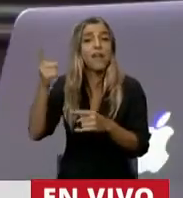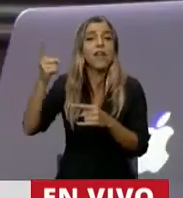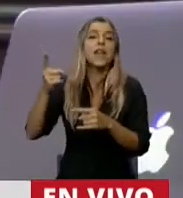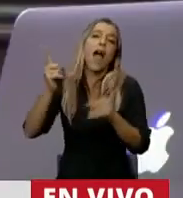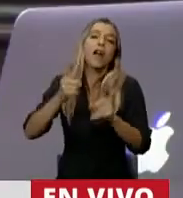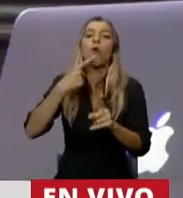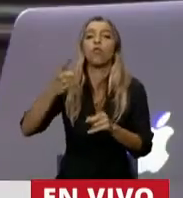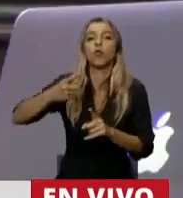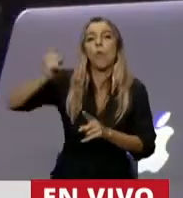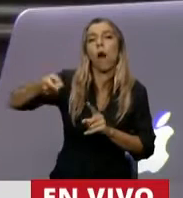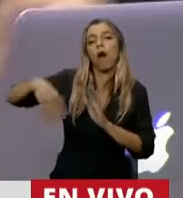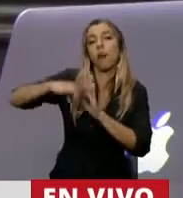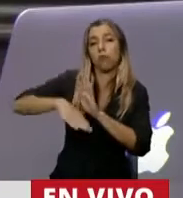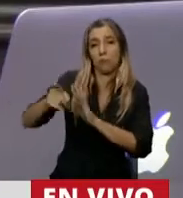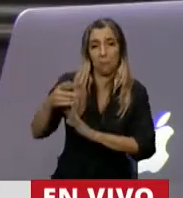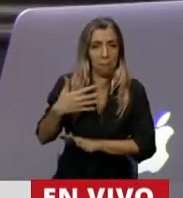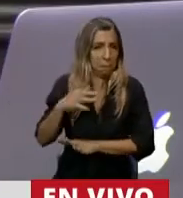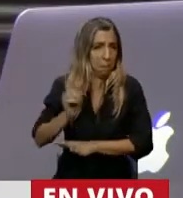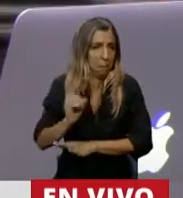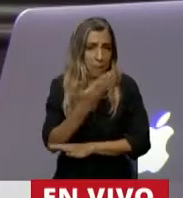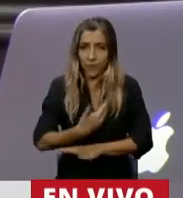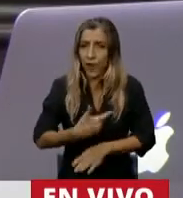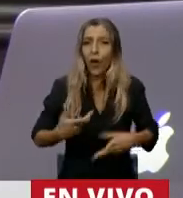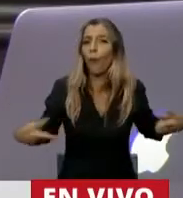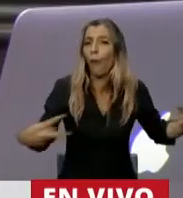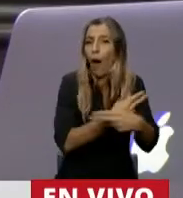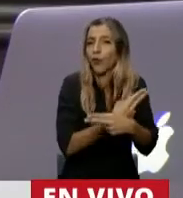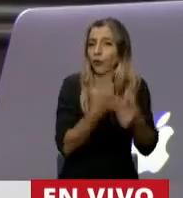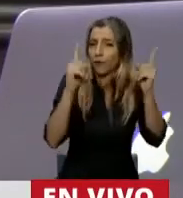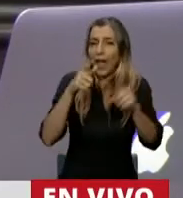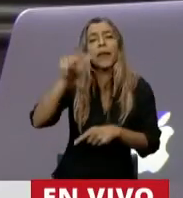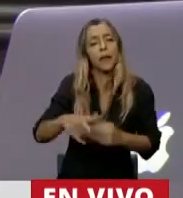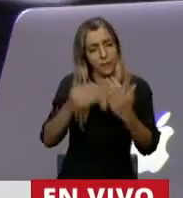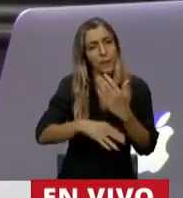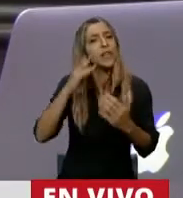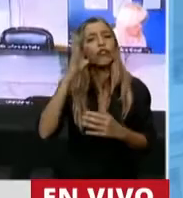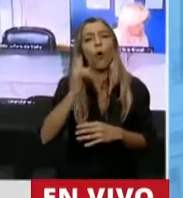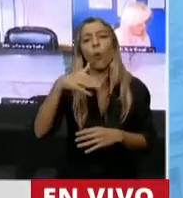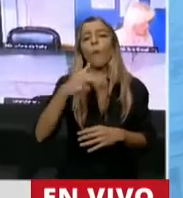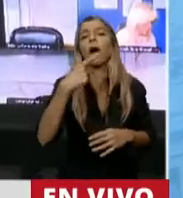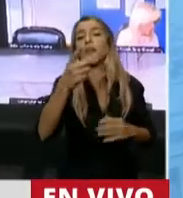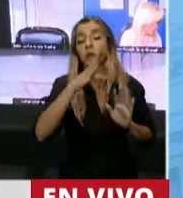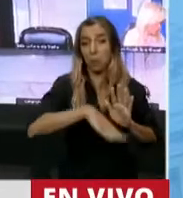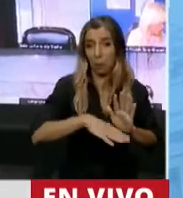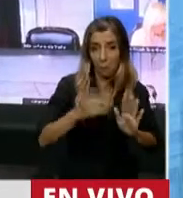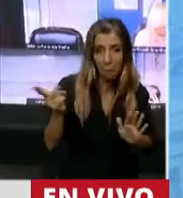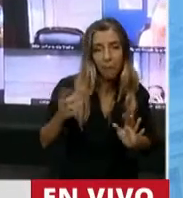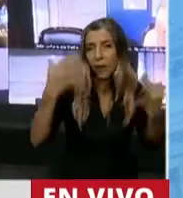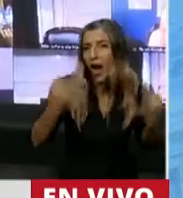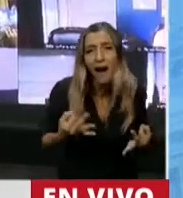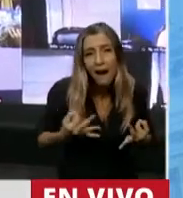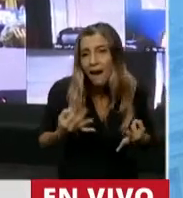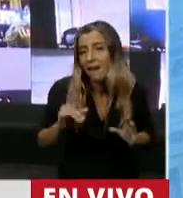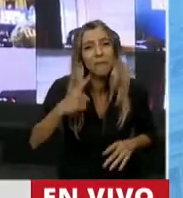iniciado el gobierno y que ya ha anunciado el Ministro Guzmán por todos los medios. Es la necesidad que por primera vez el